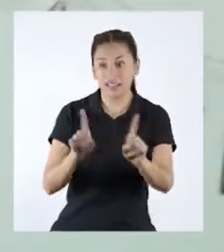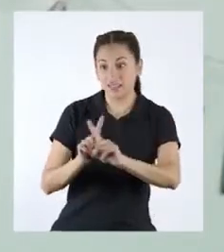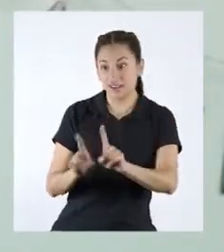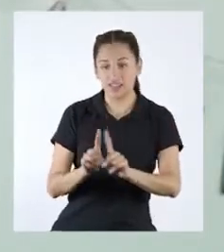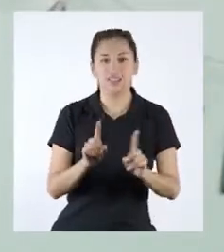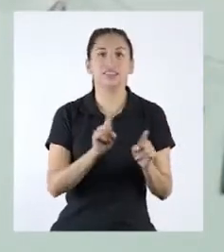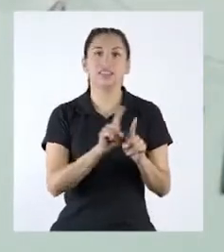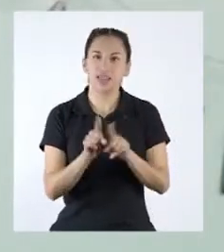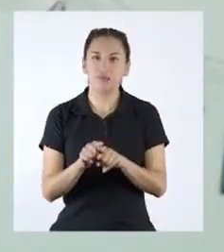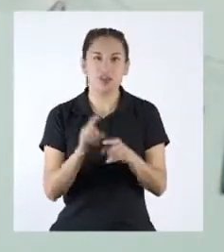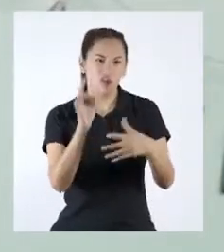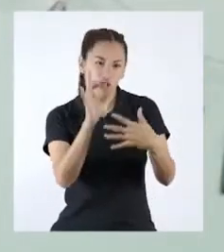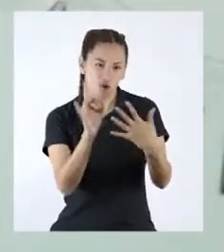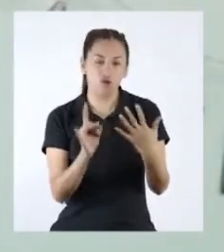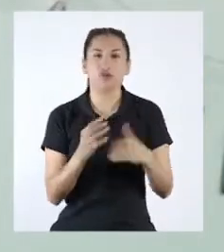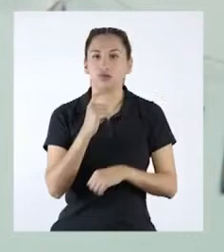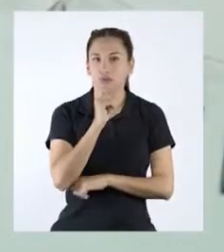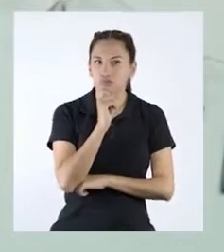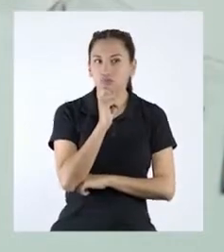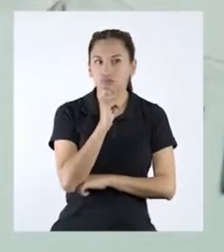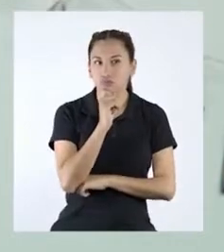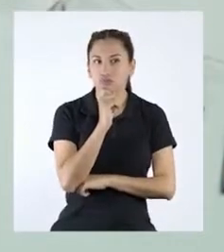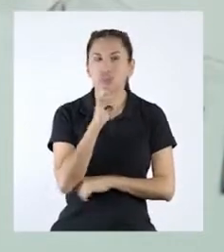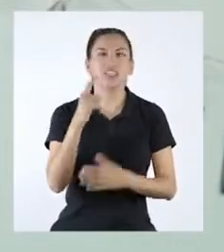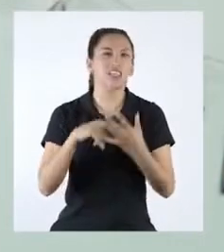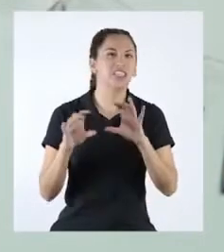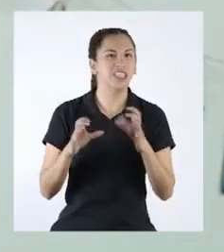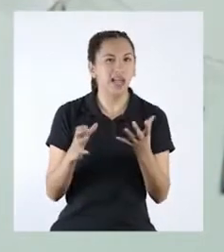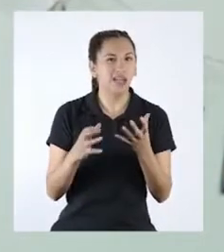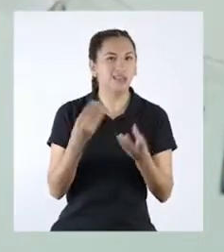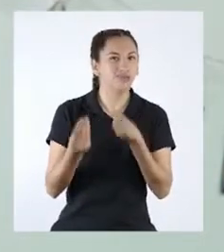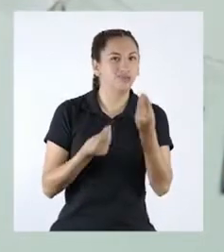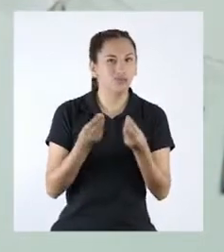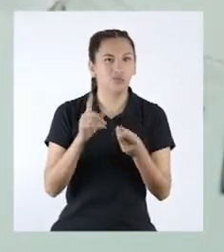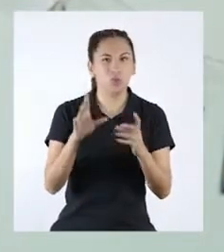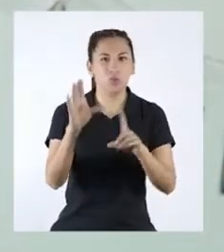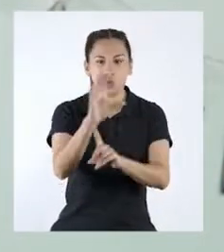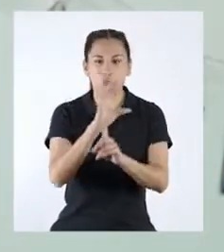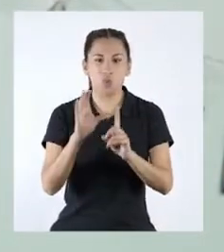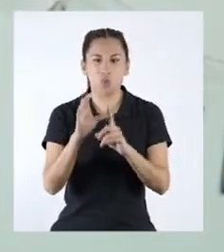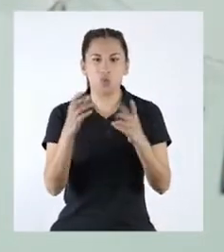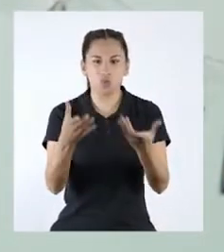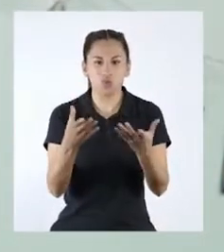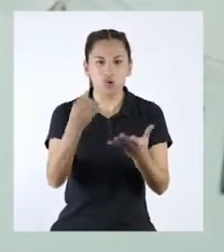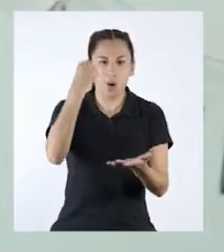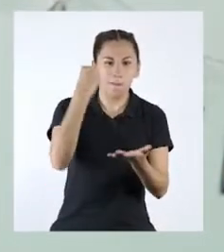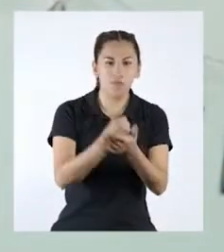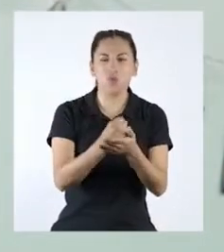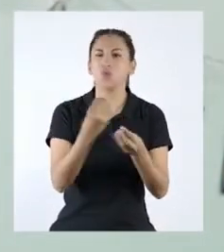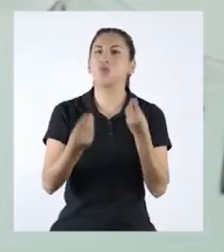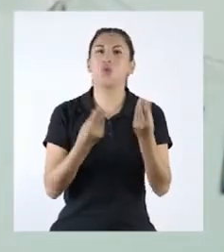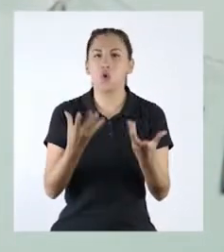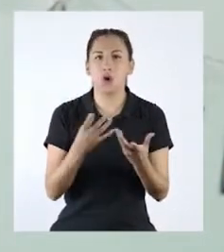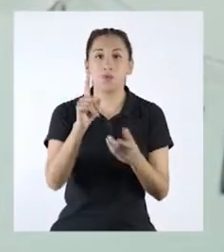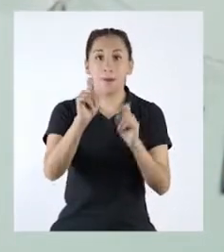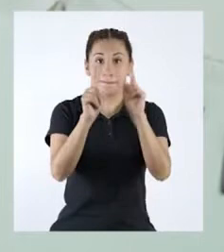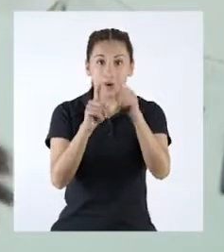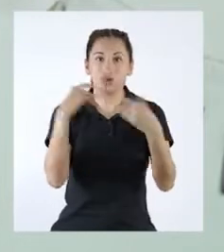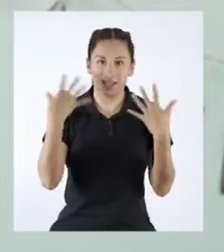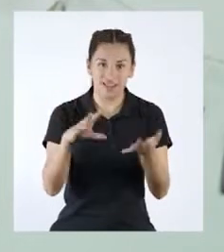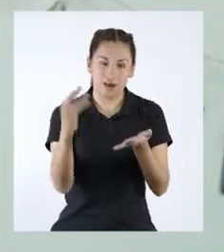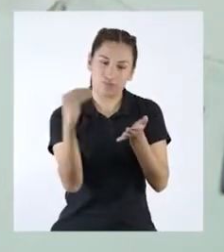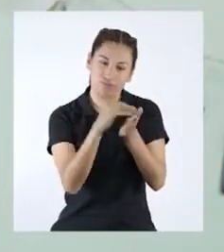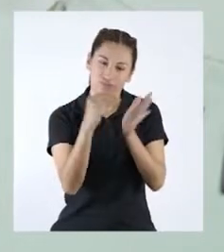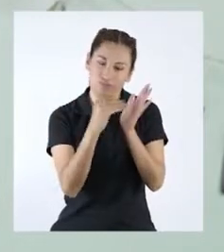sus diferencias y particularidades. ¿Qué hace que un espacio sea considerado patrimonio? Preguntas